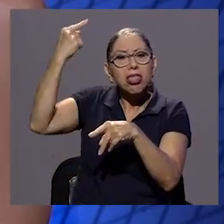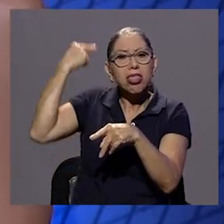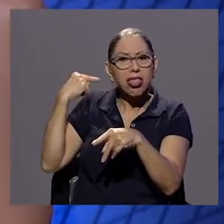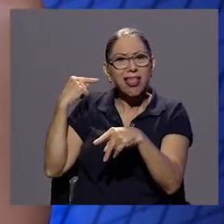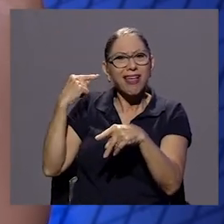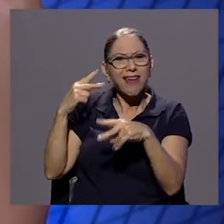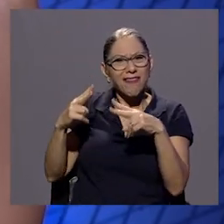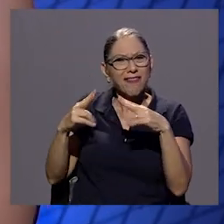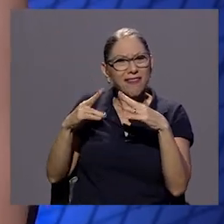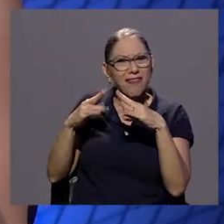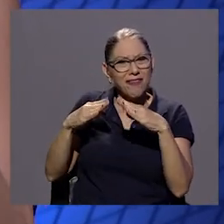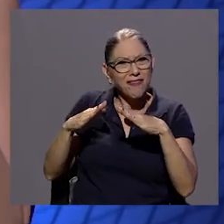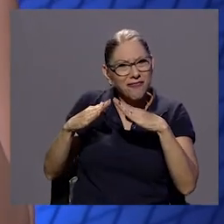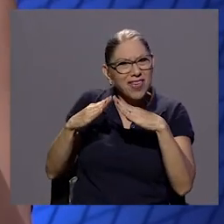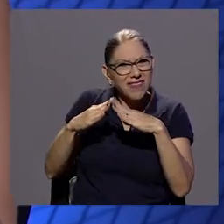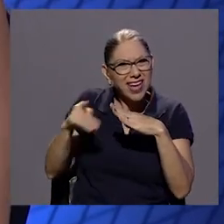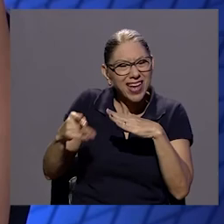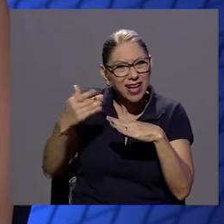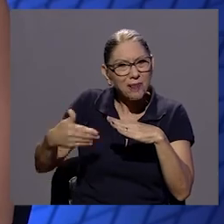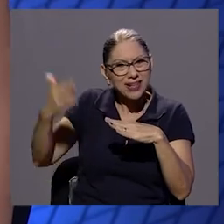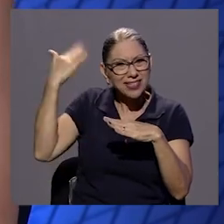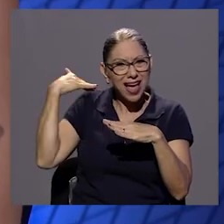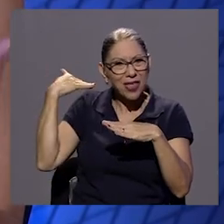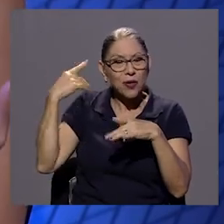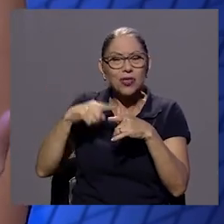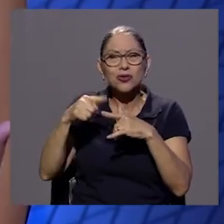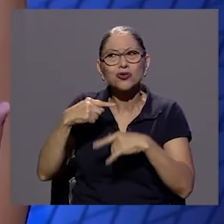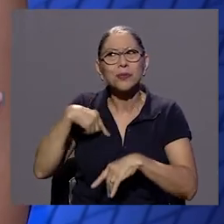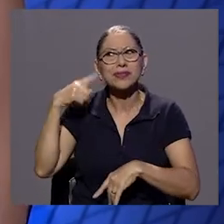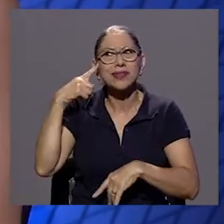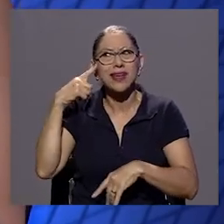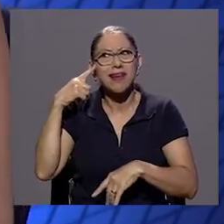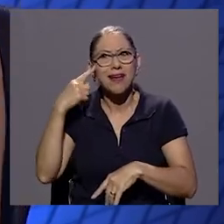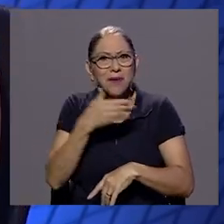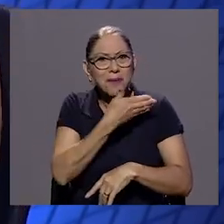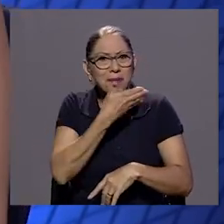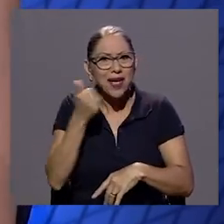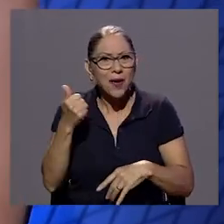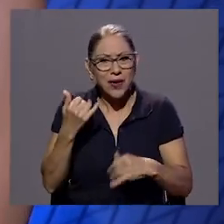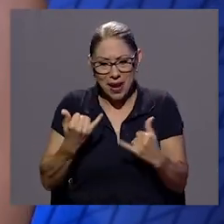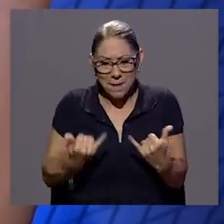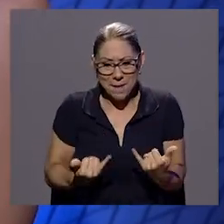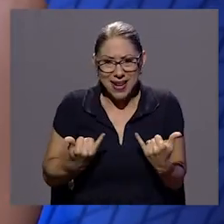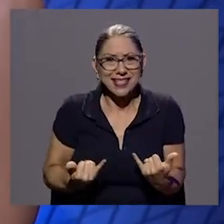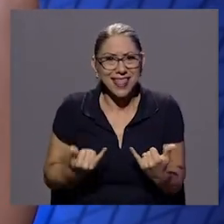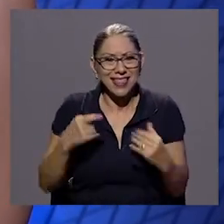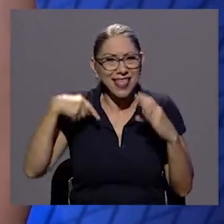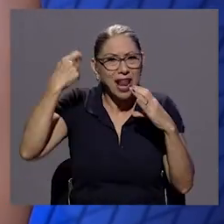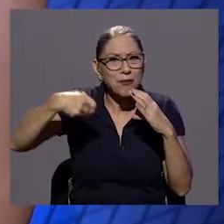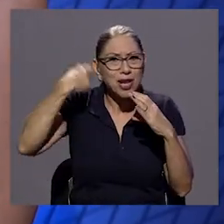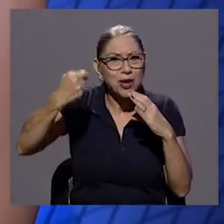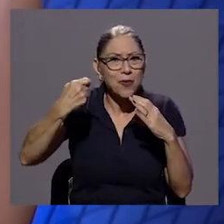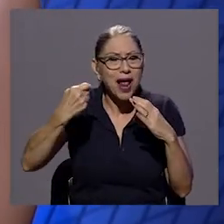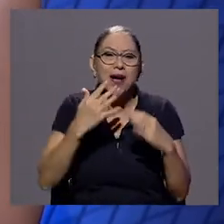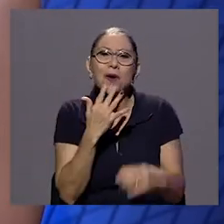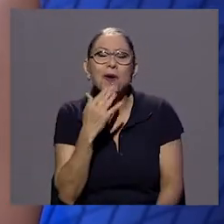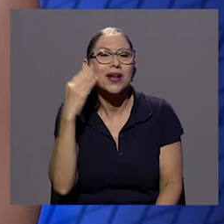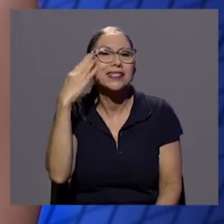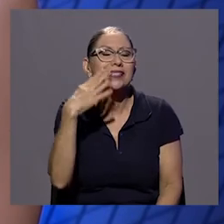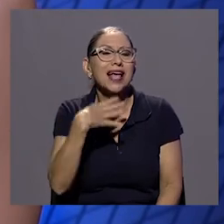sentido que como el presente de la película esté en blanco y negro ¿no? que normalmente se asocia a algo del pasado ¿verdad?